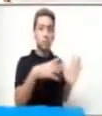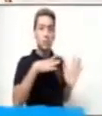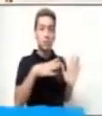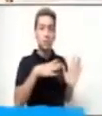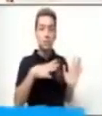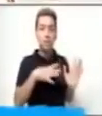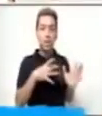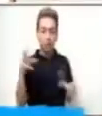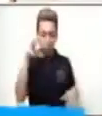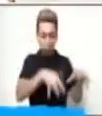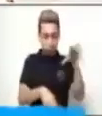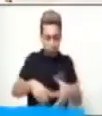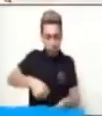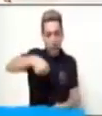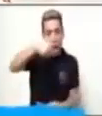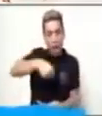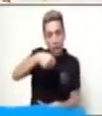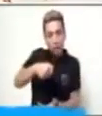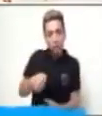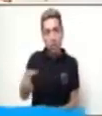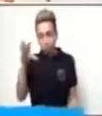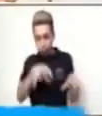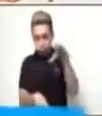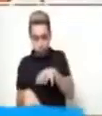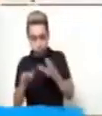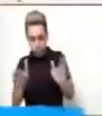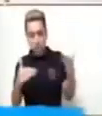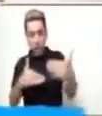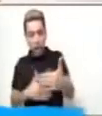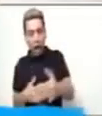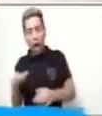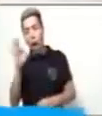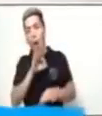canastas, cajas o sobre la mesa.